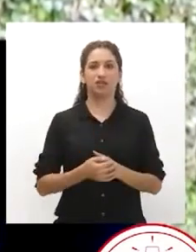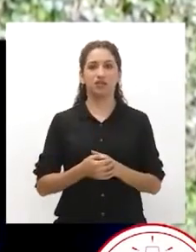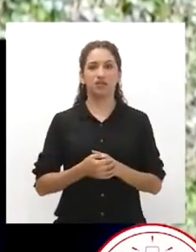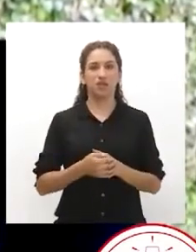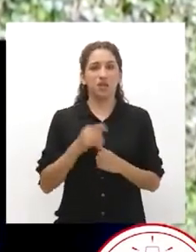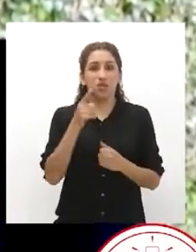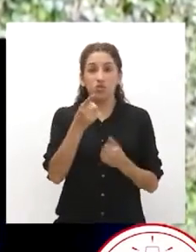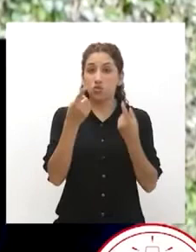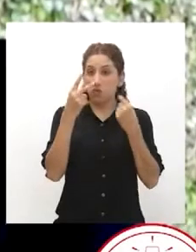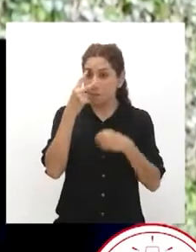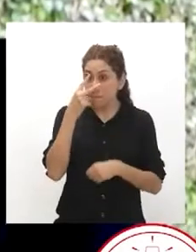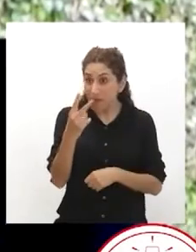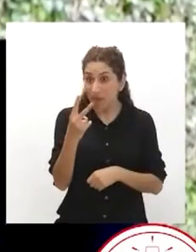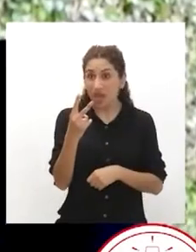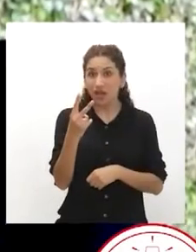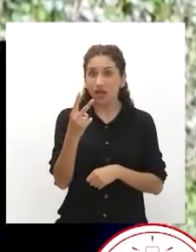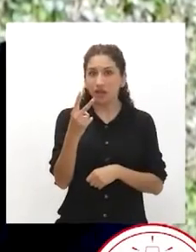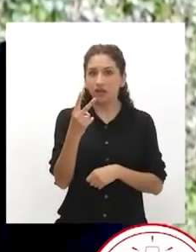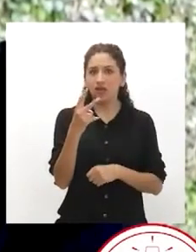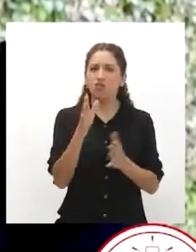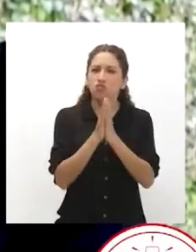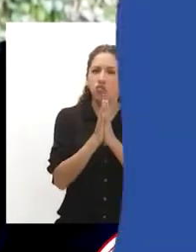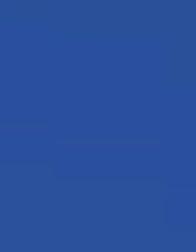Apenas la identifiques...